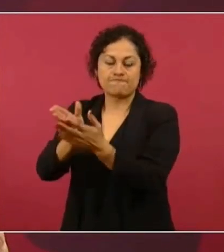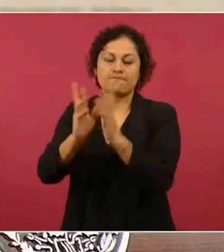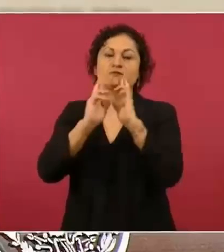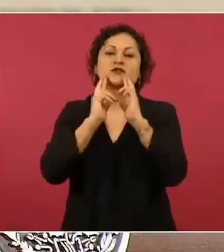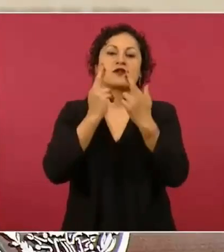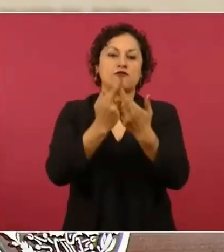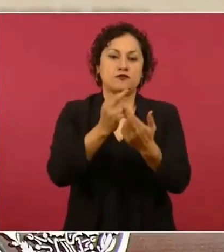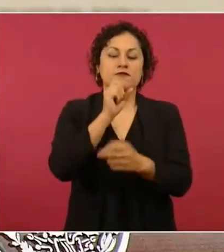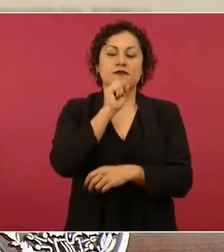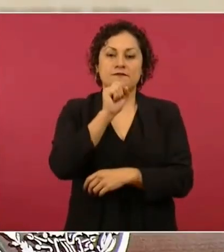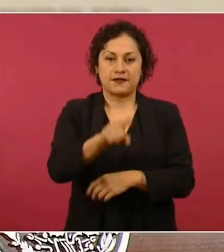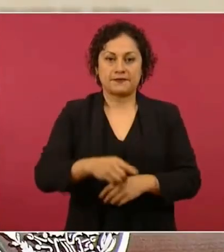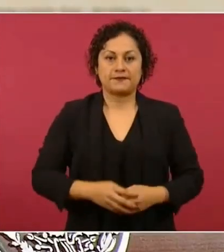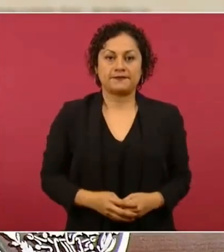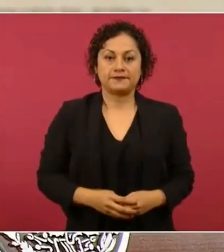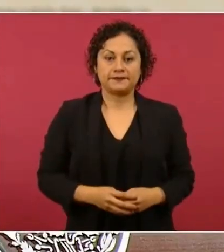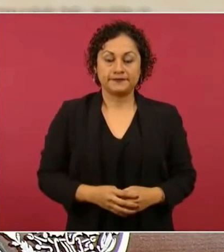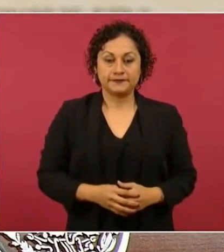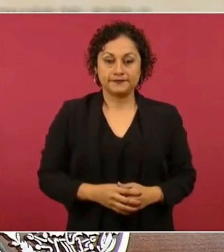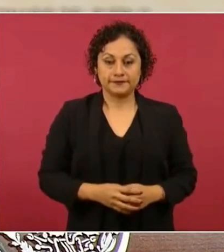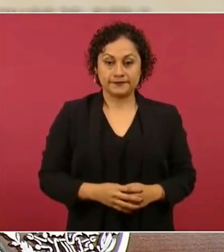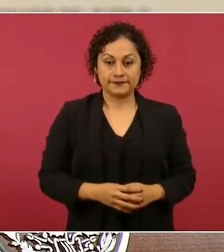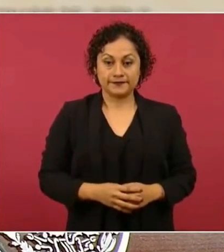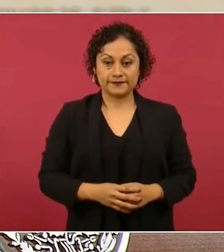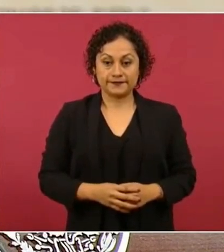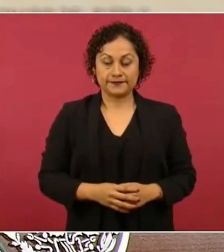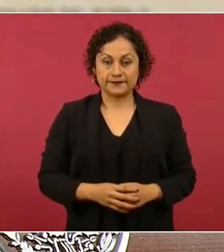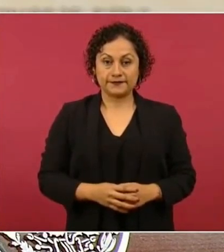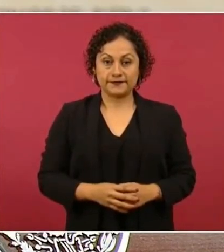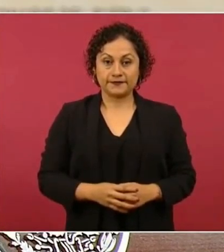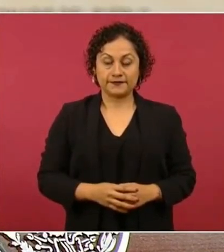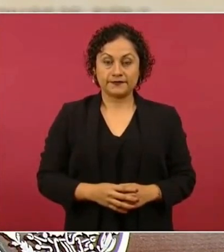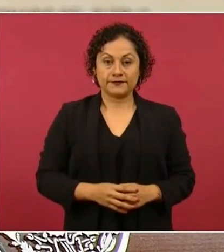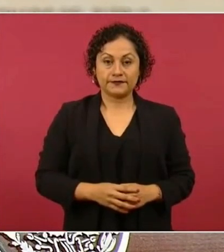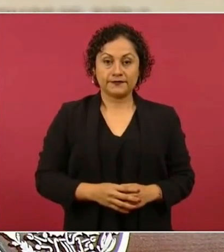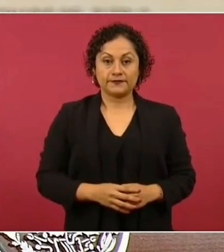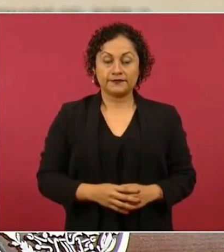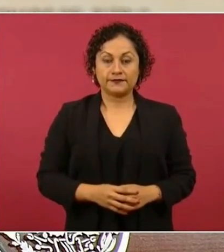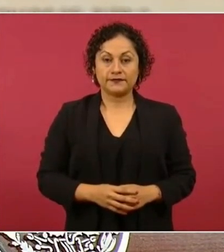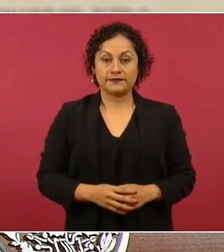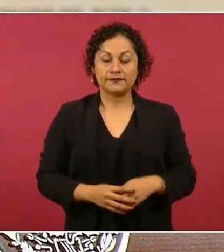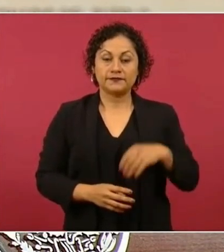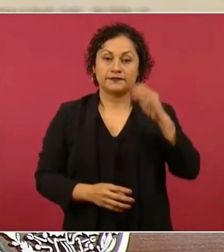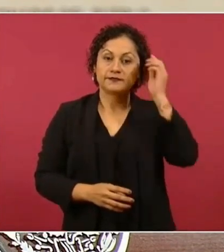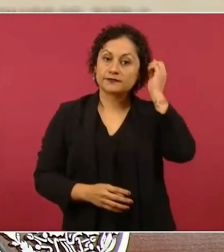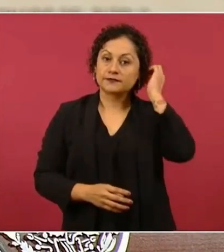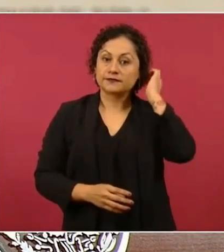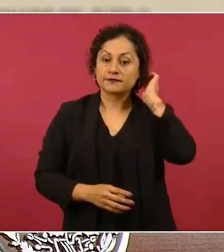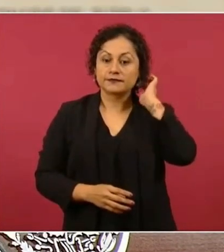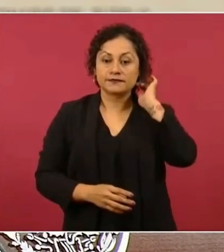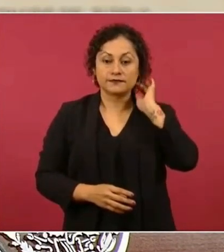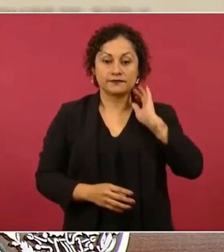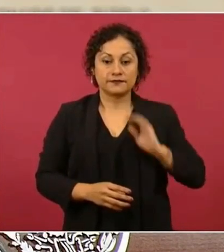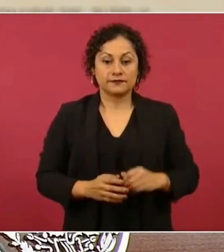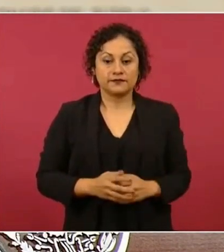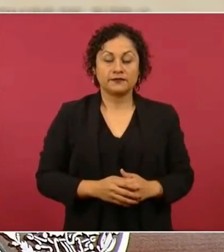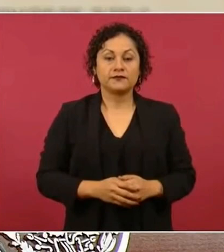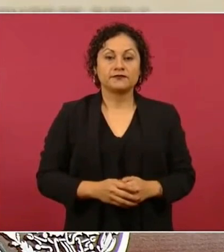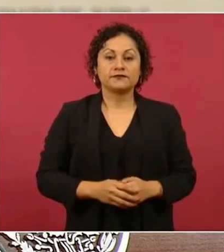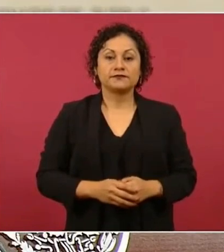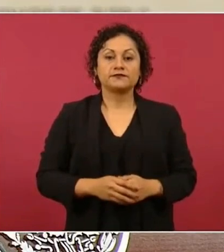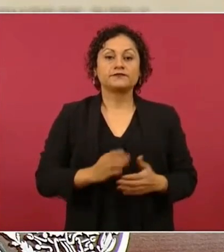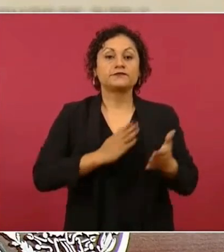en seis estados.